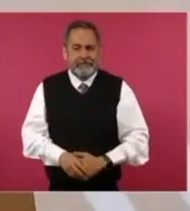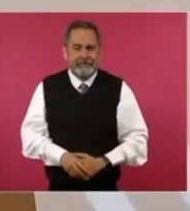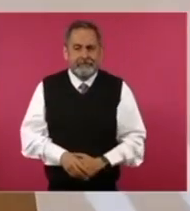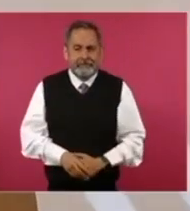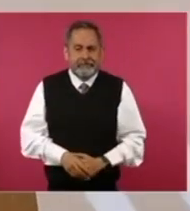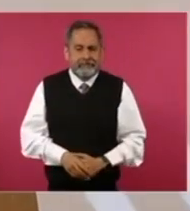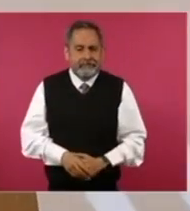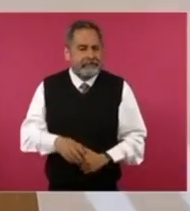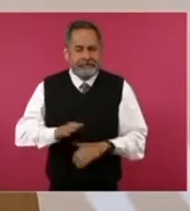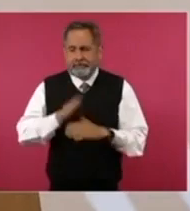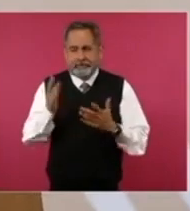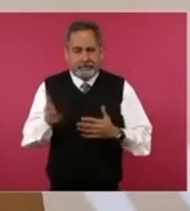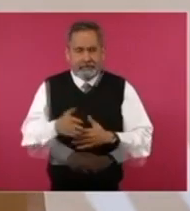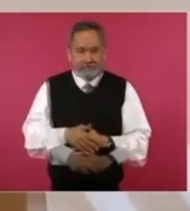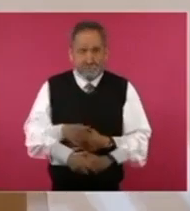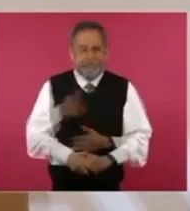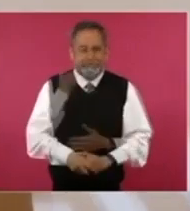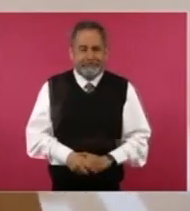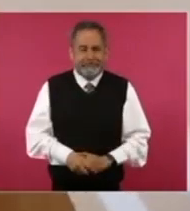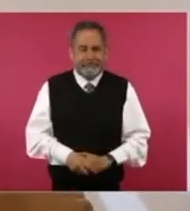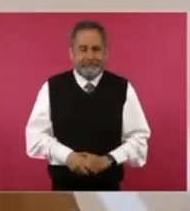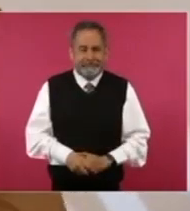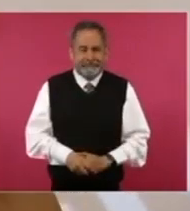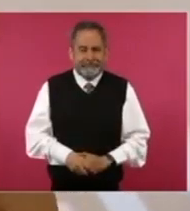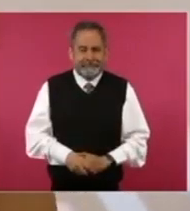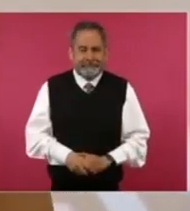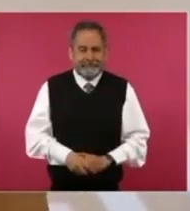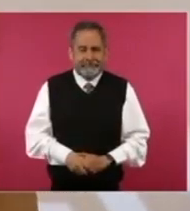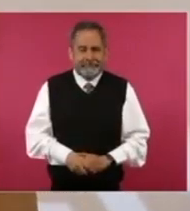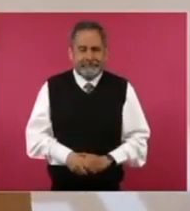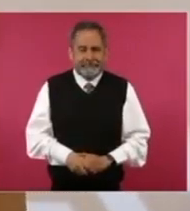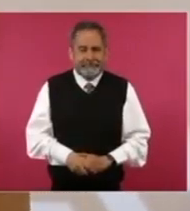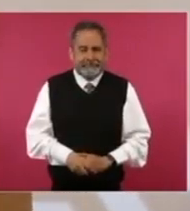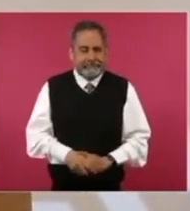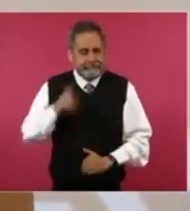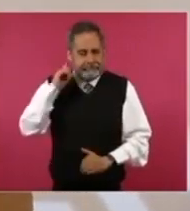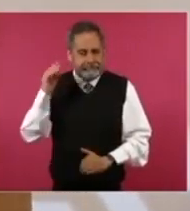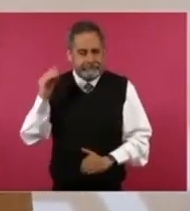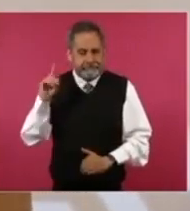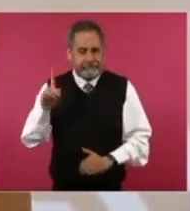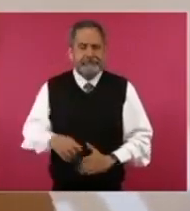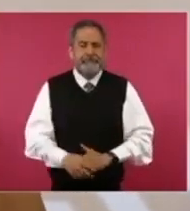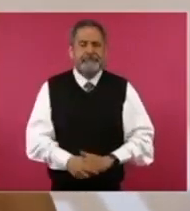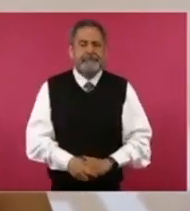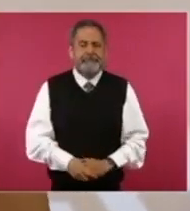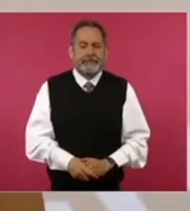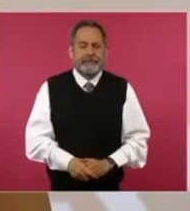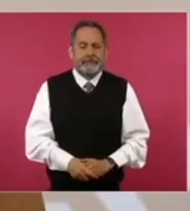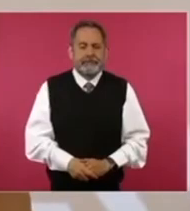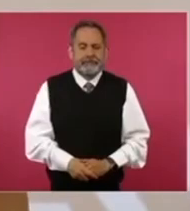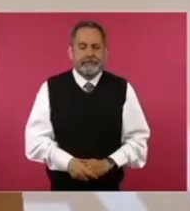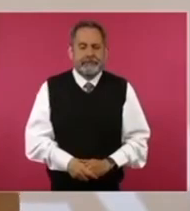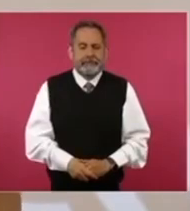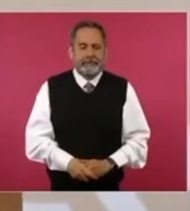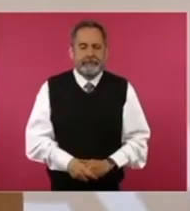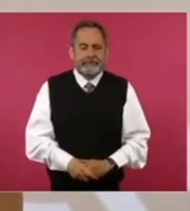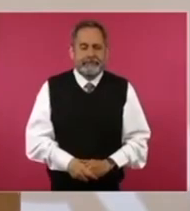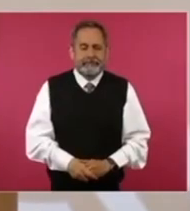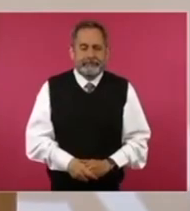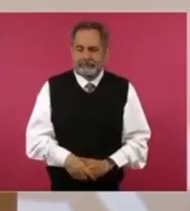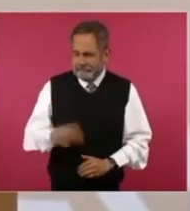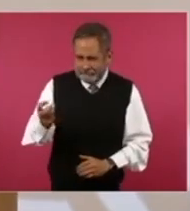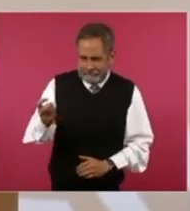¿Qué más puedo decir? ¿Quieres decir algo tú? Saludar a las lideras, no es en desdoro. Eso, sí, eso.